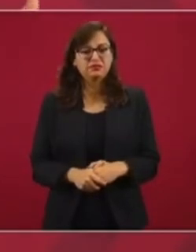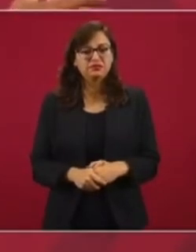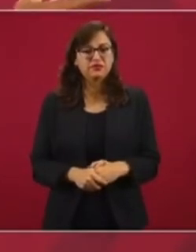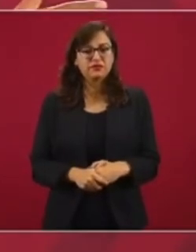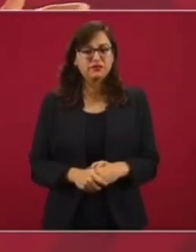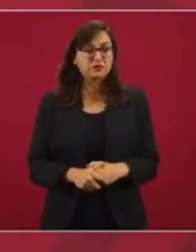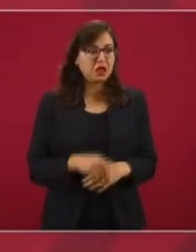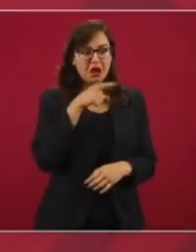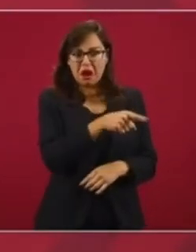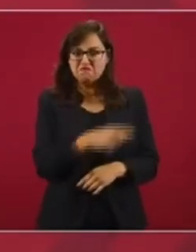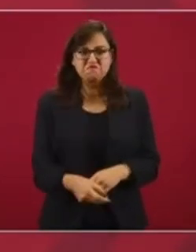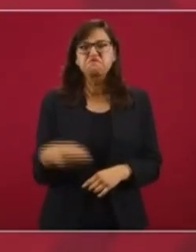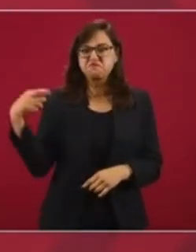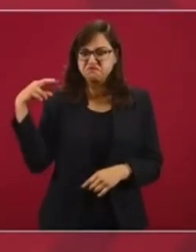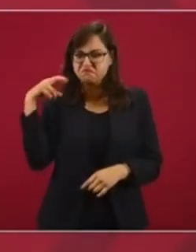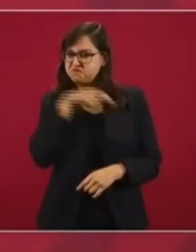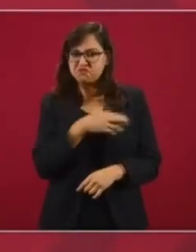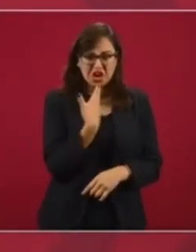Supo colarse.